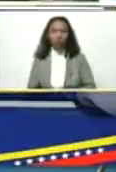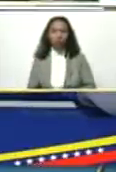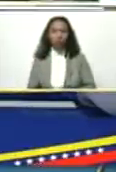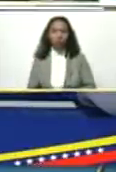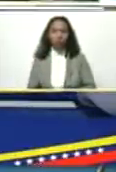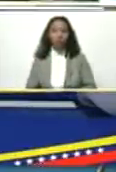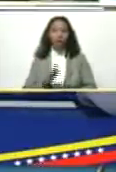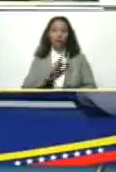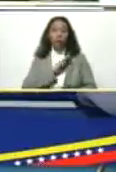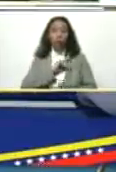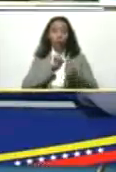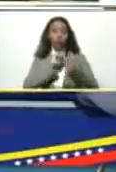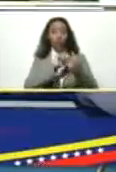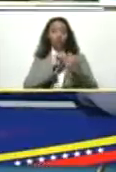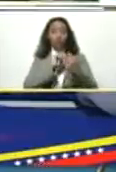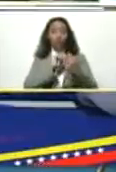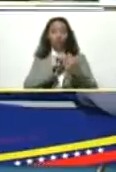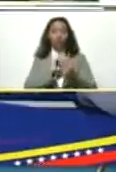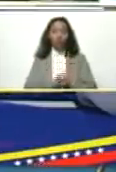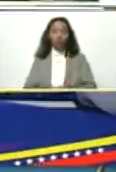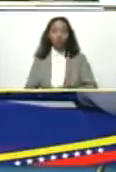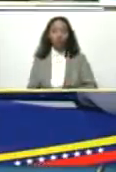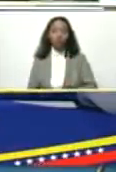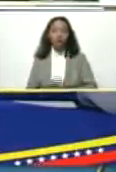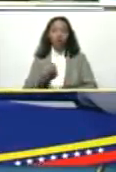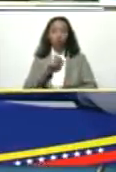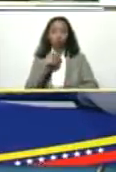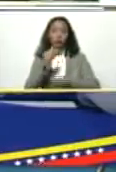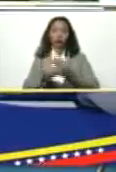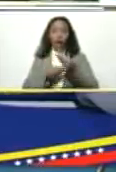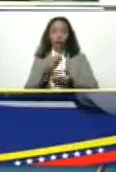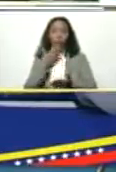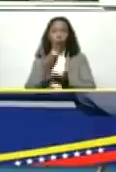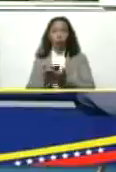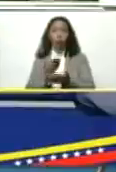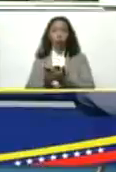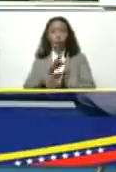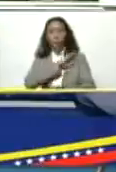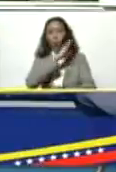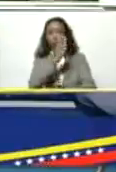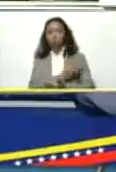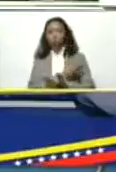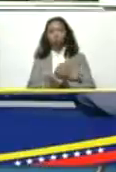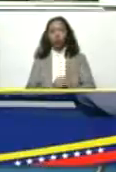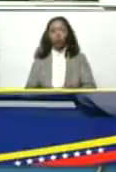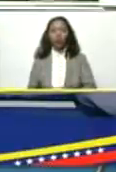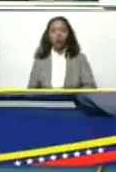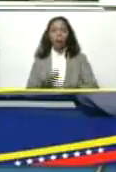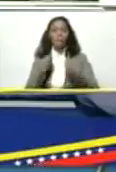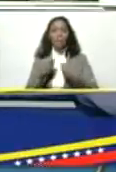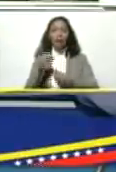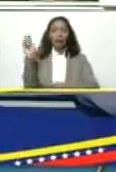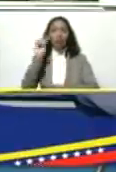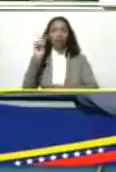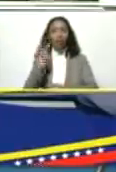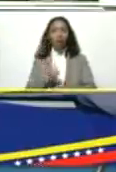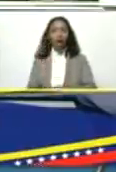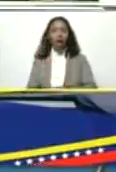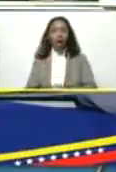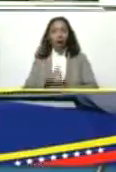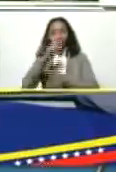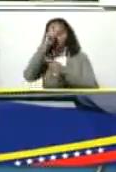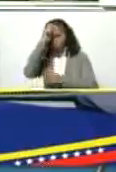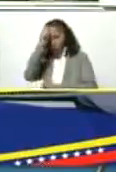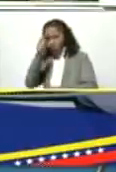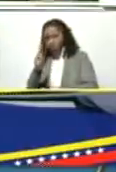tenemos diálogo con ellos y les hemos hecho una propuesta poderosísima para Venezuela honrar